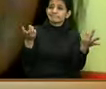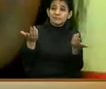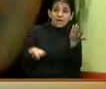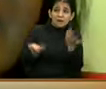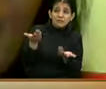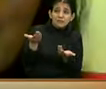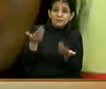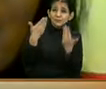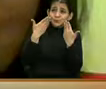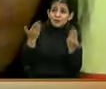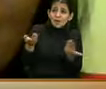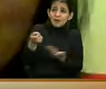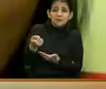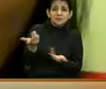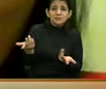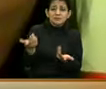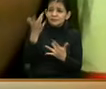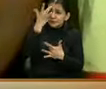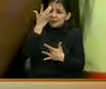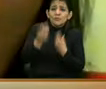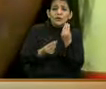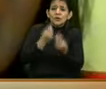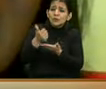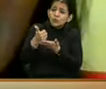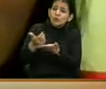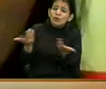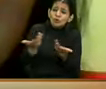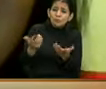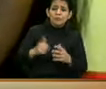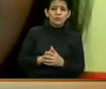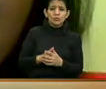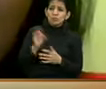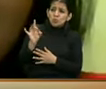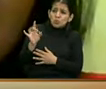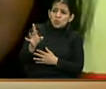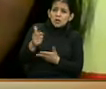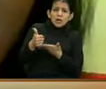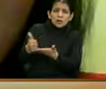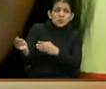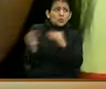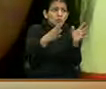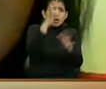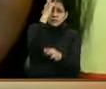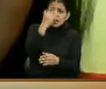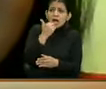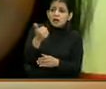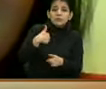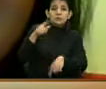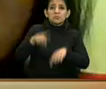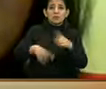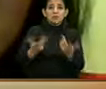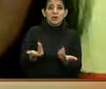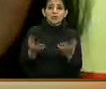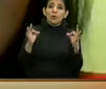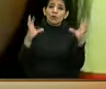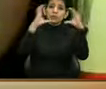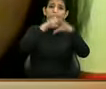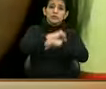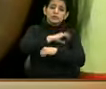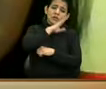qué hacer con nuestros hijos, cómo y a dónde llevarlos, compañeros asambleístas.